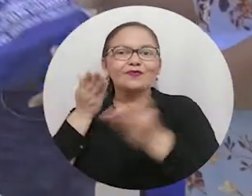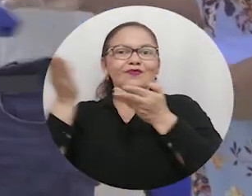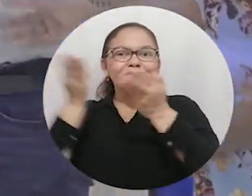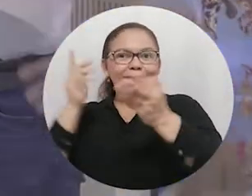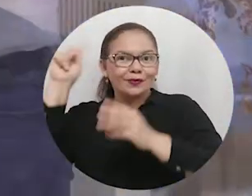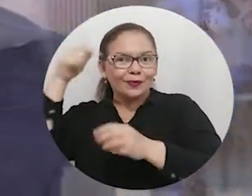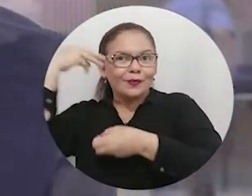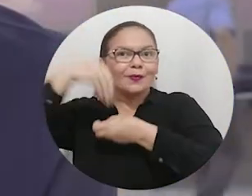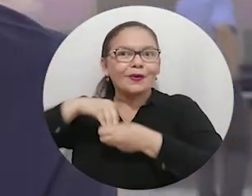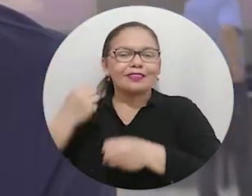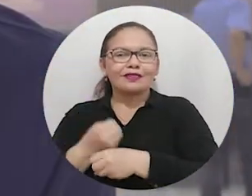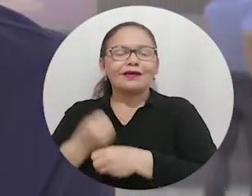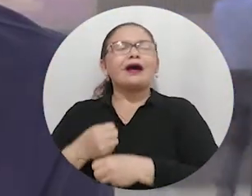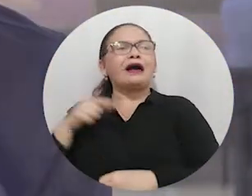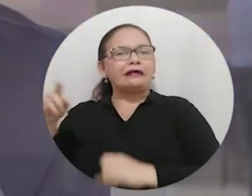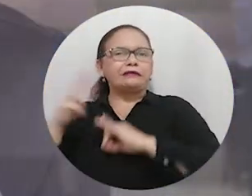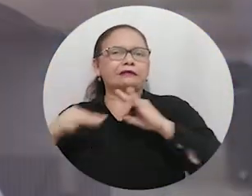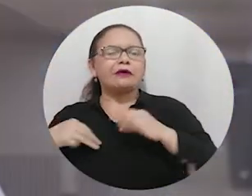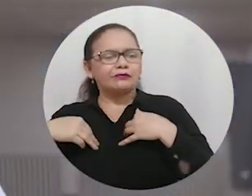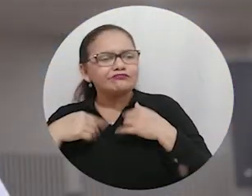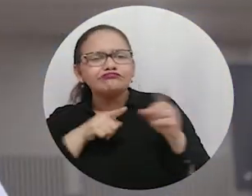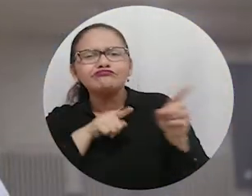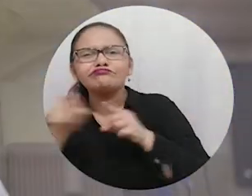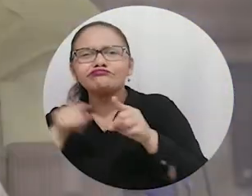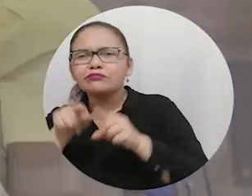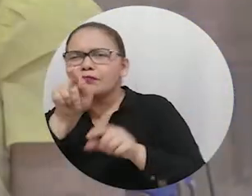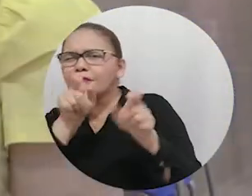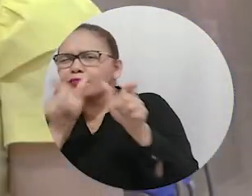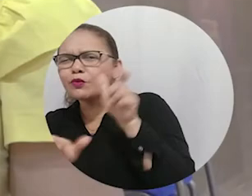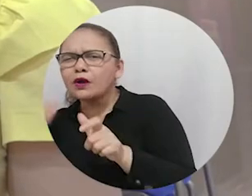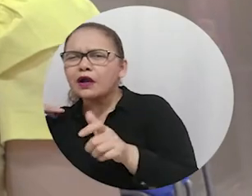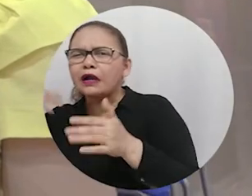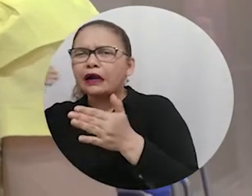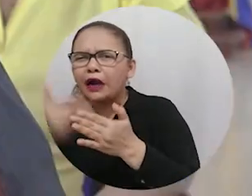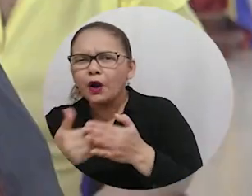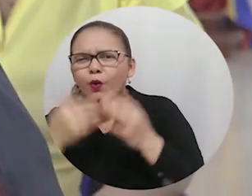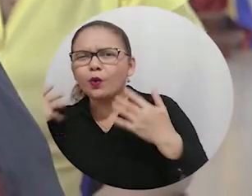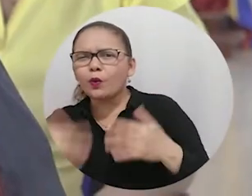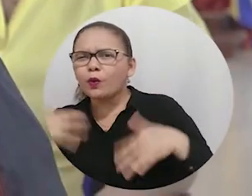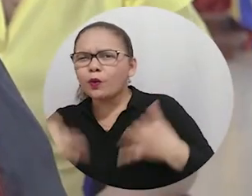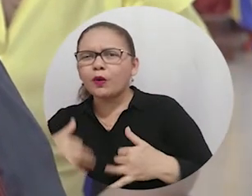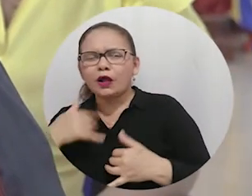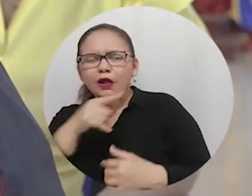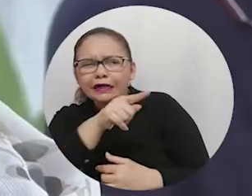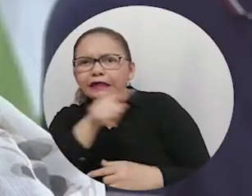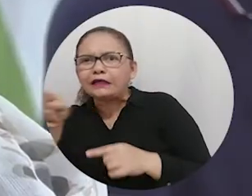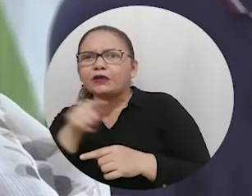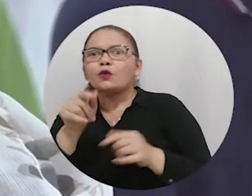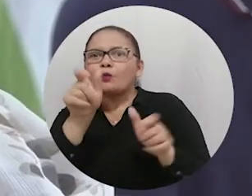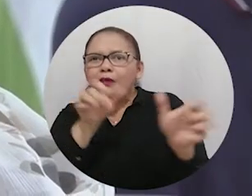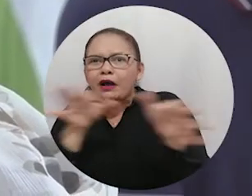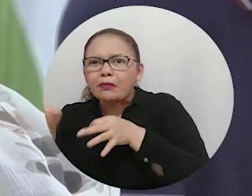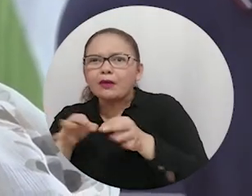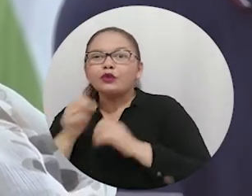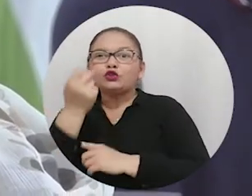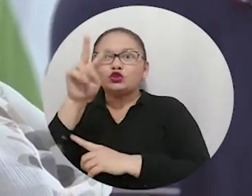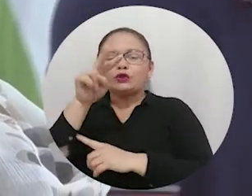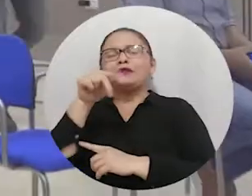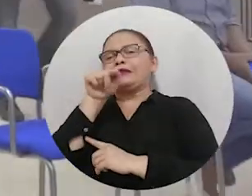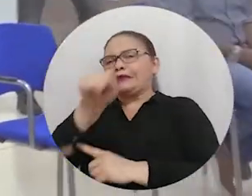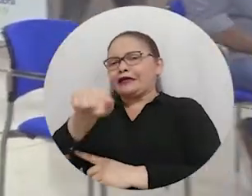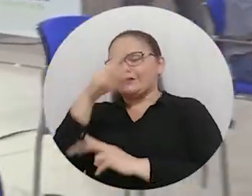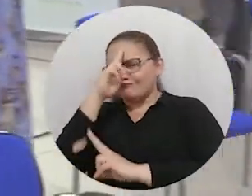Servidor Público, la Universidad del Magdalena reconoció la trayectoria y años de servicio de 12 funcionarios de la